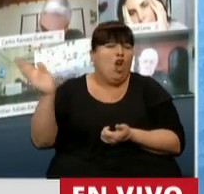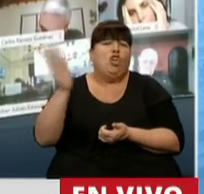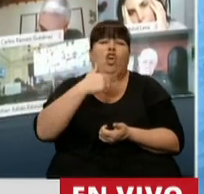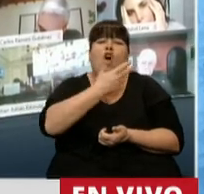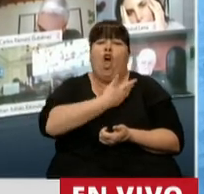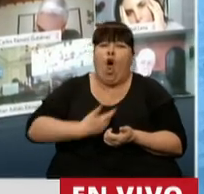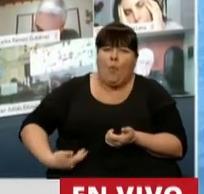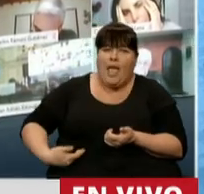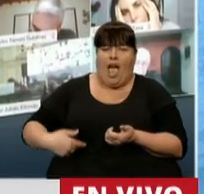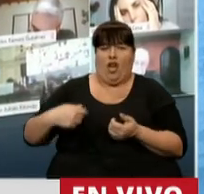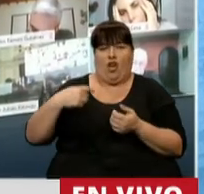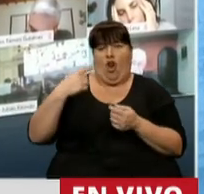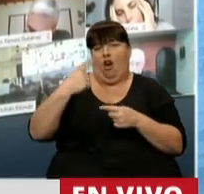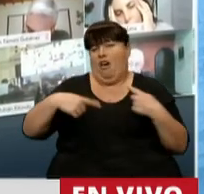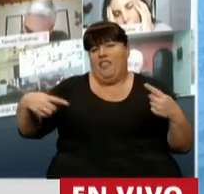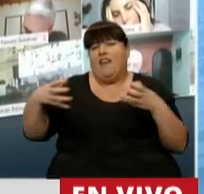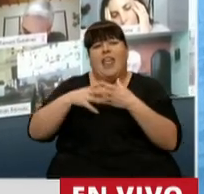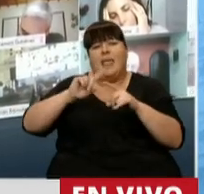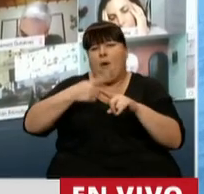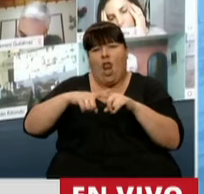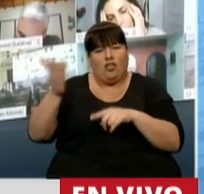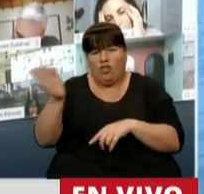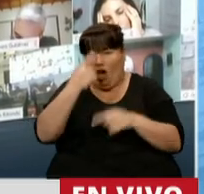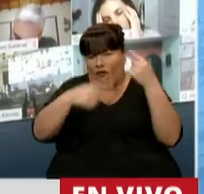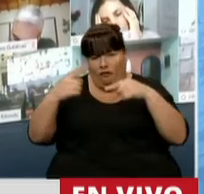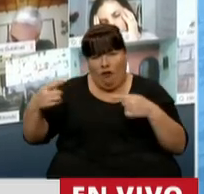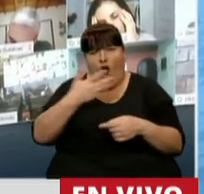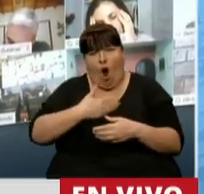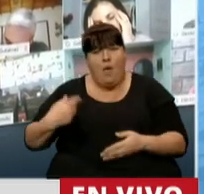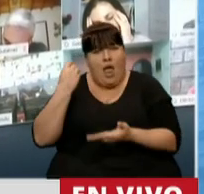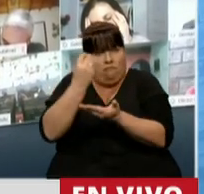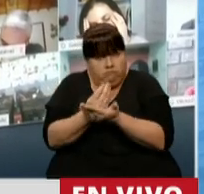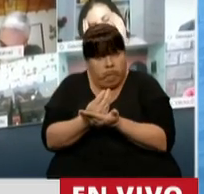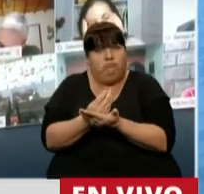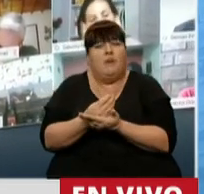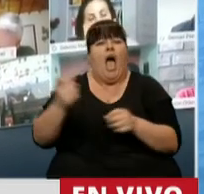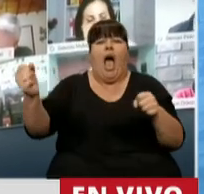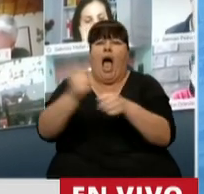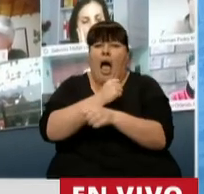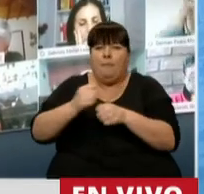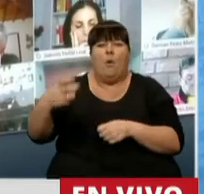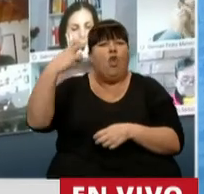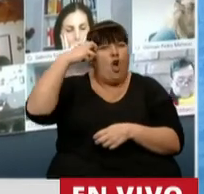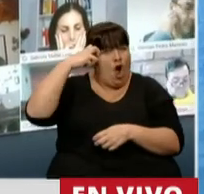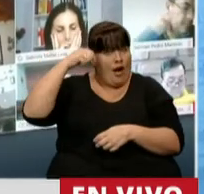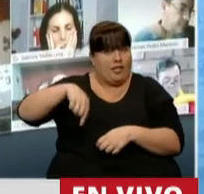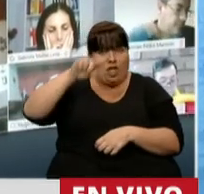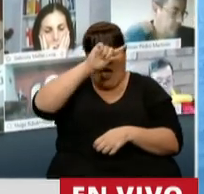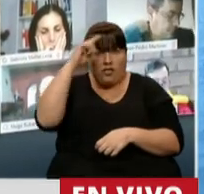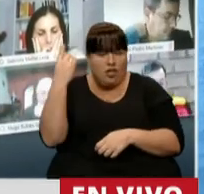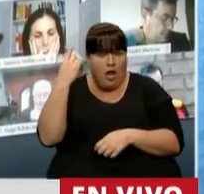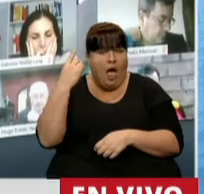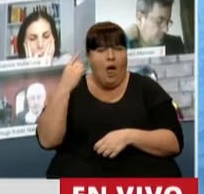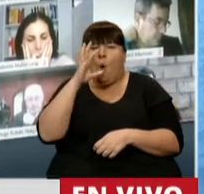gobiernos de distinto signo político han sancionado en el Congreso de la Nación